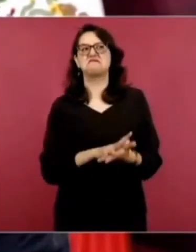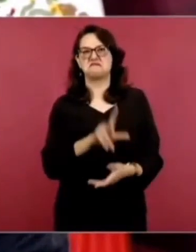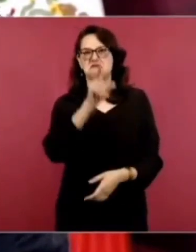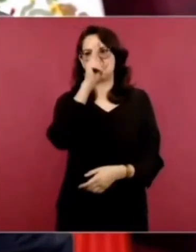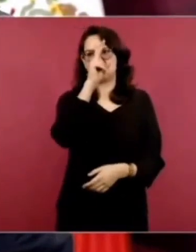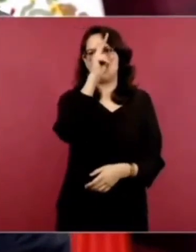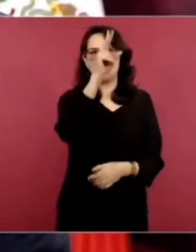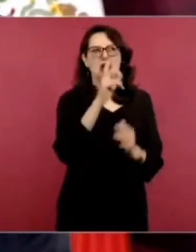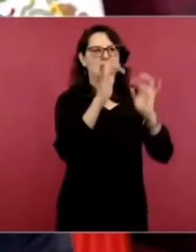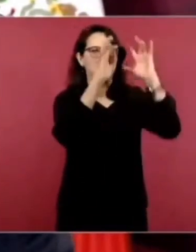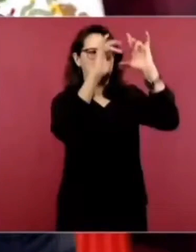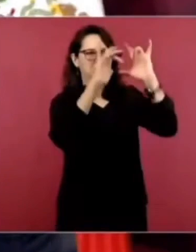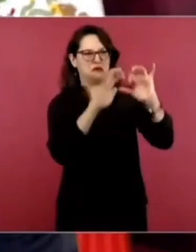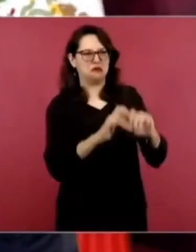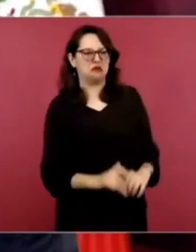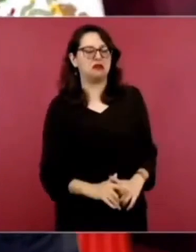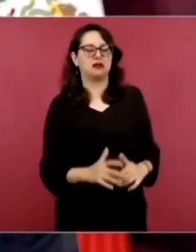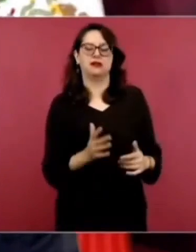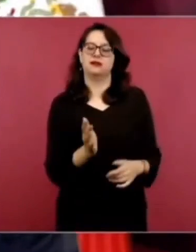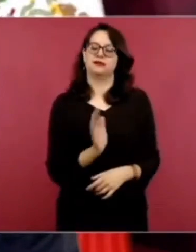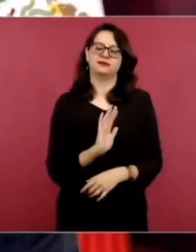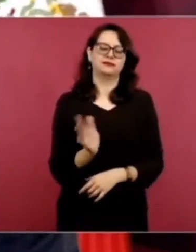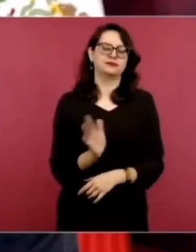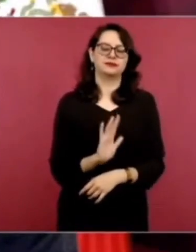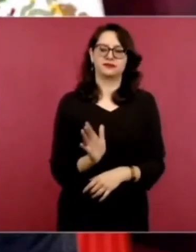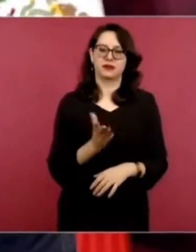Porque nosotros padecimos eso.